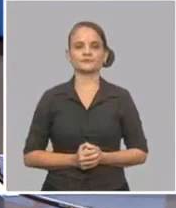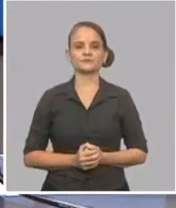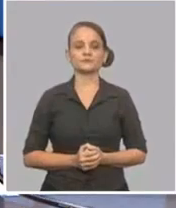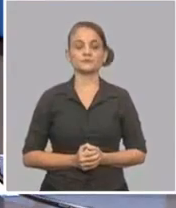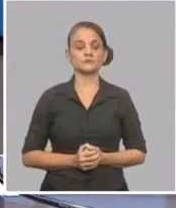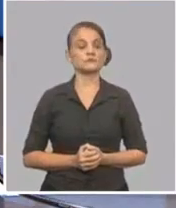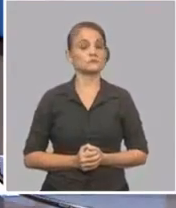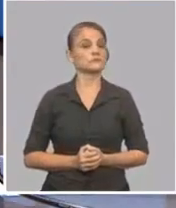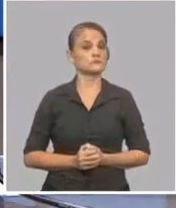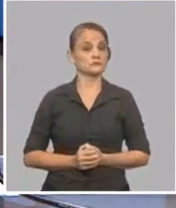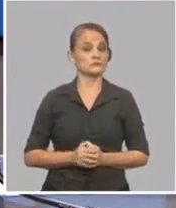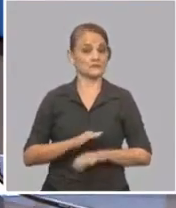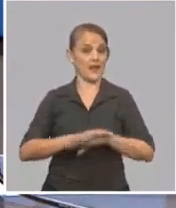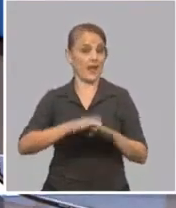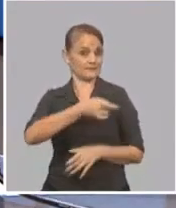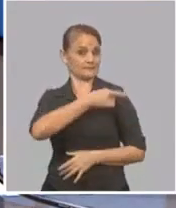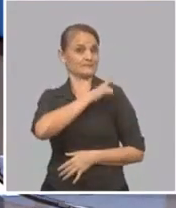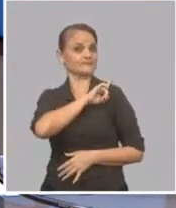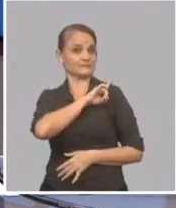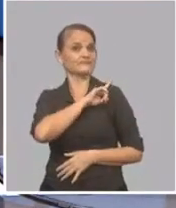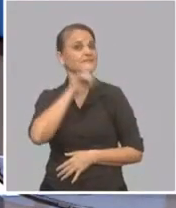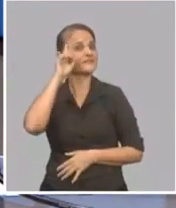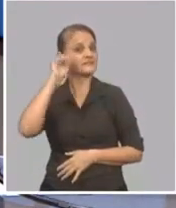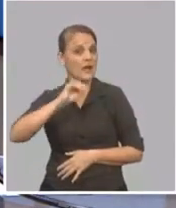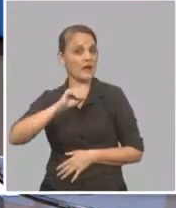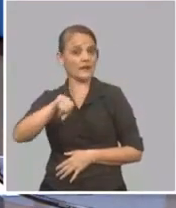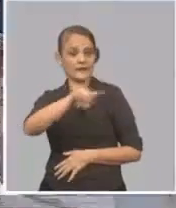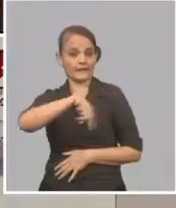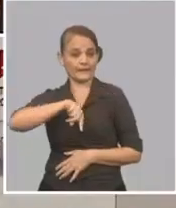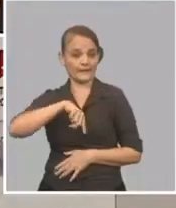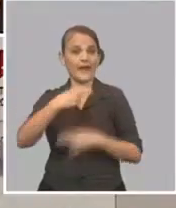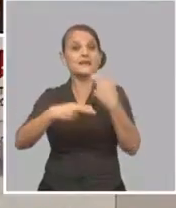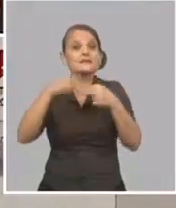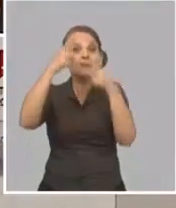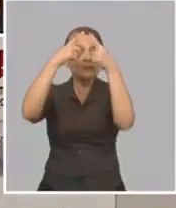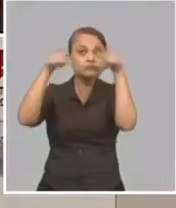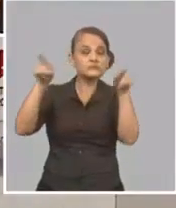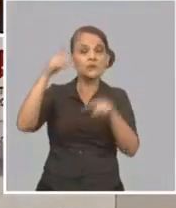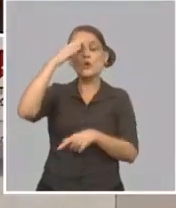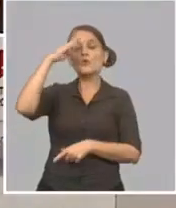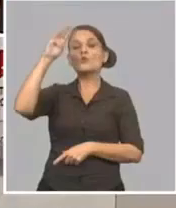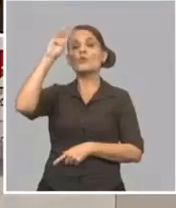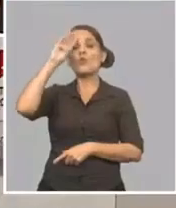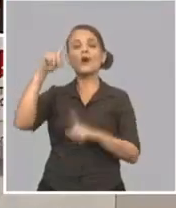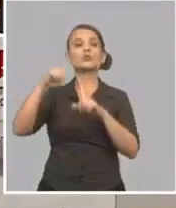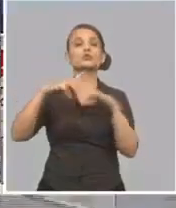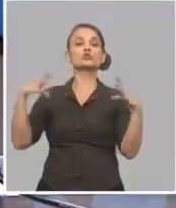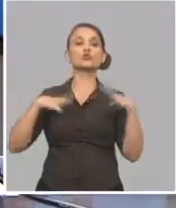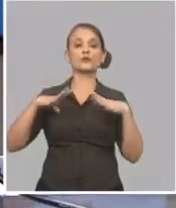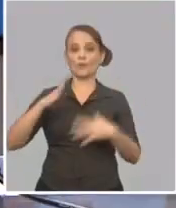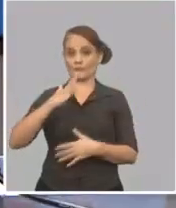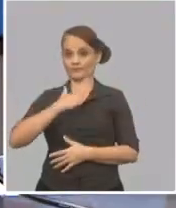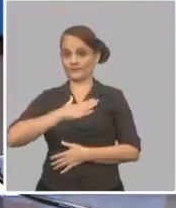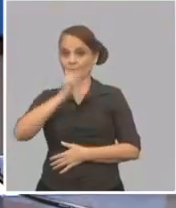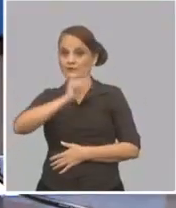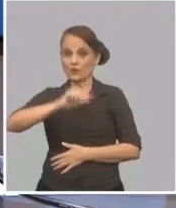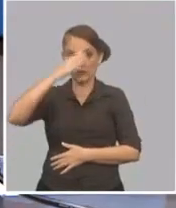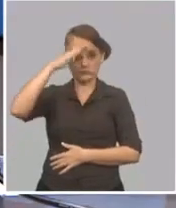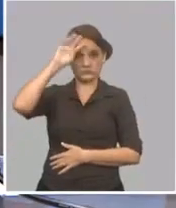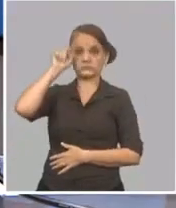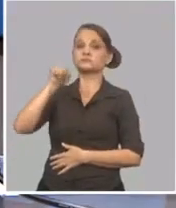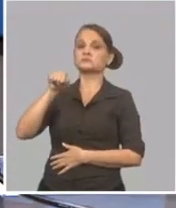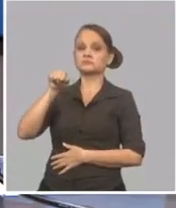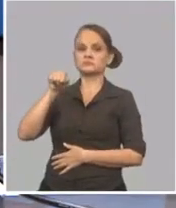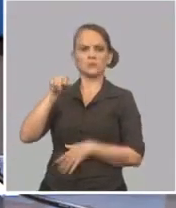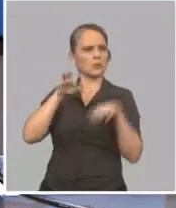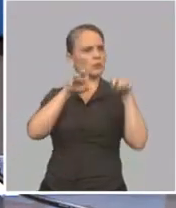que ya nosotros veníamos haciendo y hemos hecho durante todo este verano turismo nacional. Turismo nacional que podemos decir que ha tenido un buen